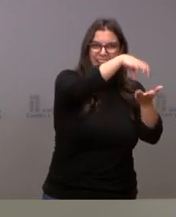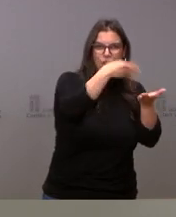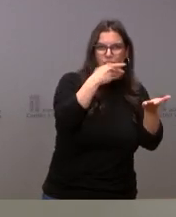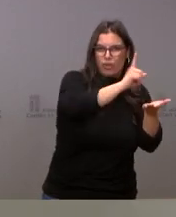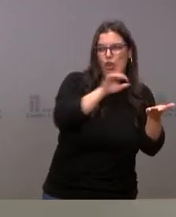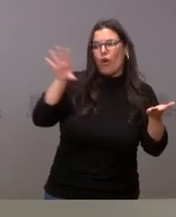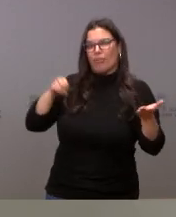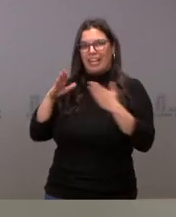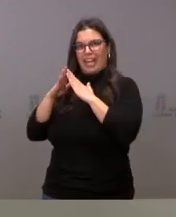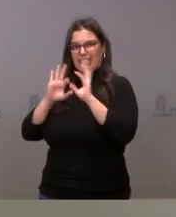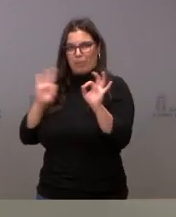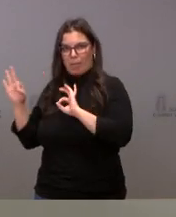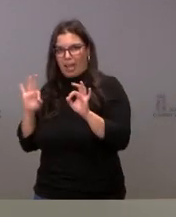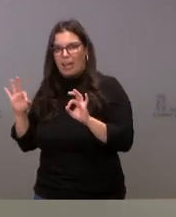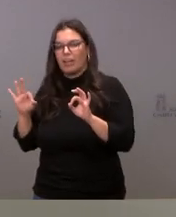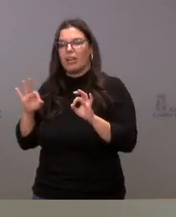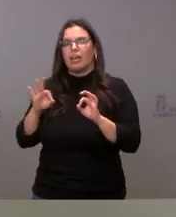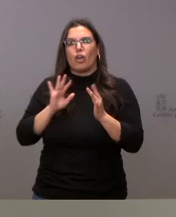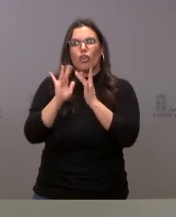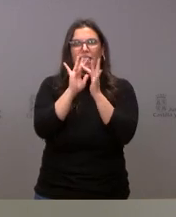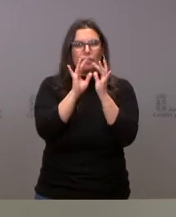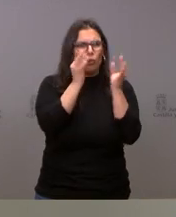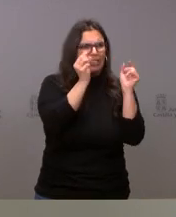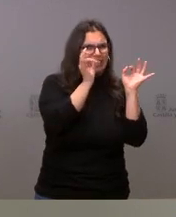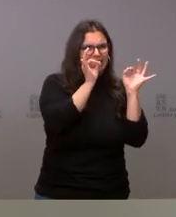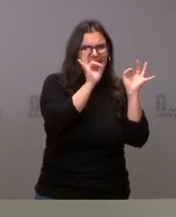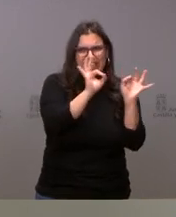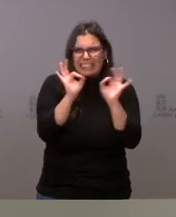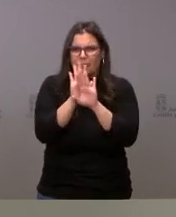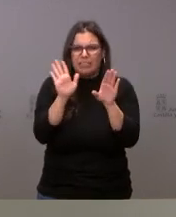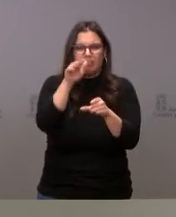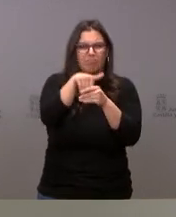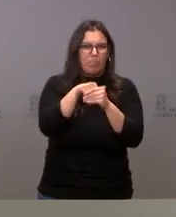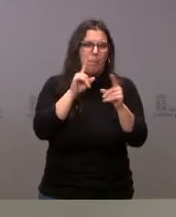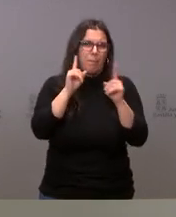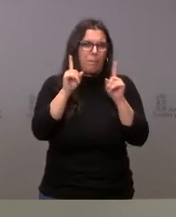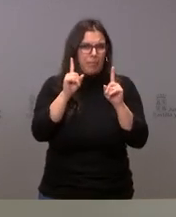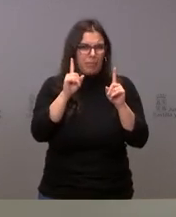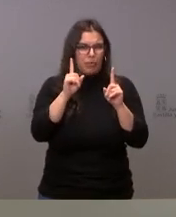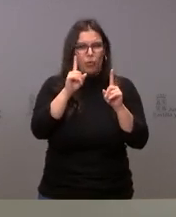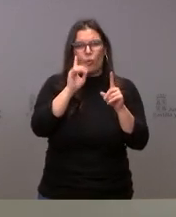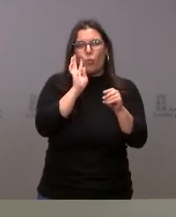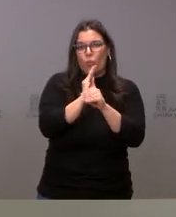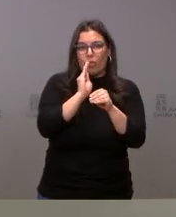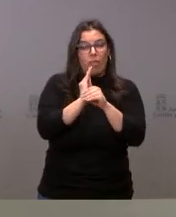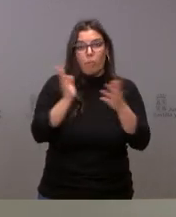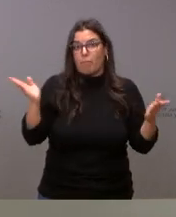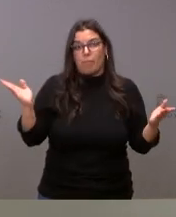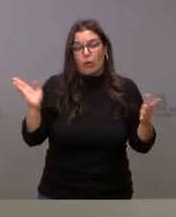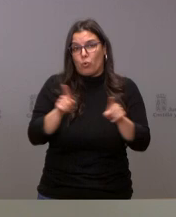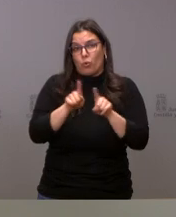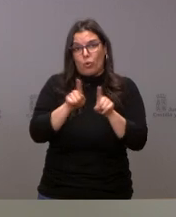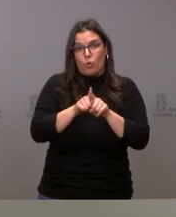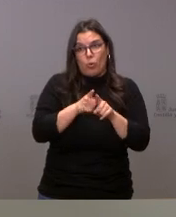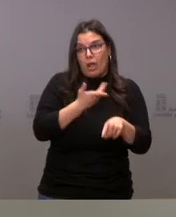posible en el colegio electoral y que tome las medidas de prevención adecuadas. Pero con la misma normalidad que cualquier otro ejercicio básico